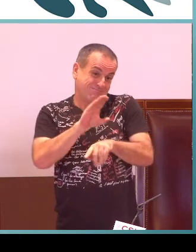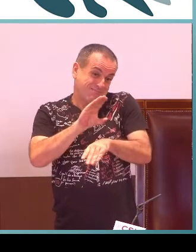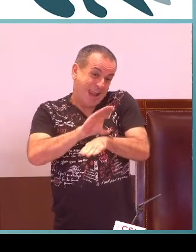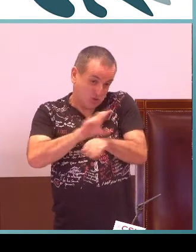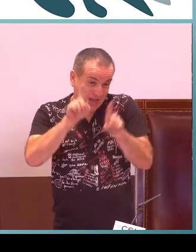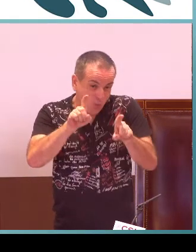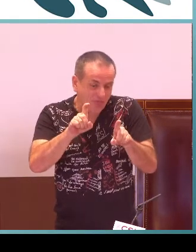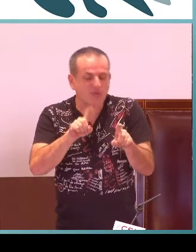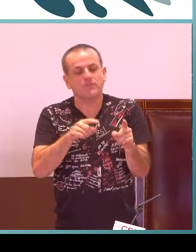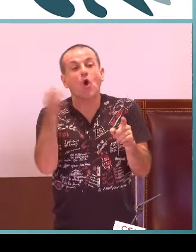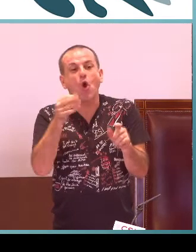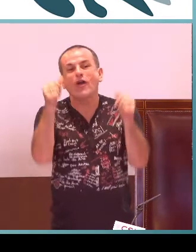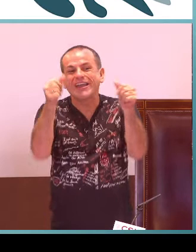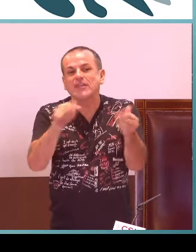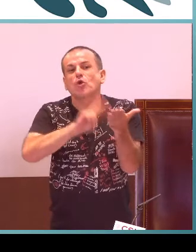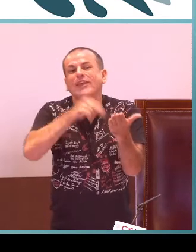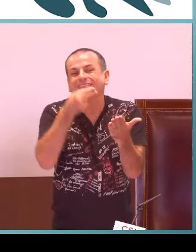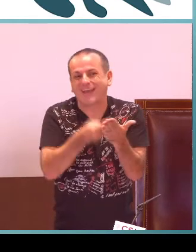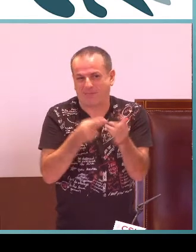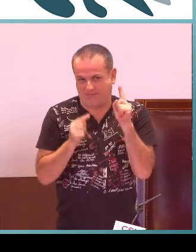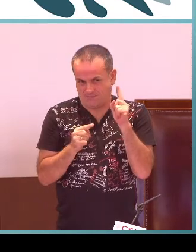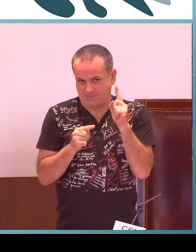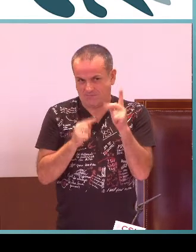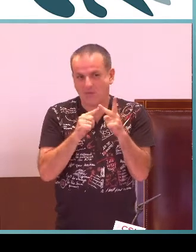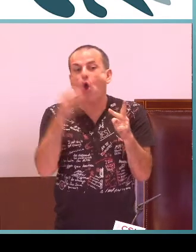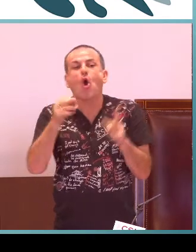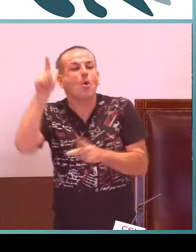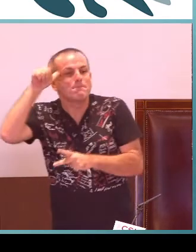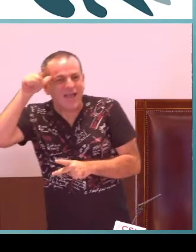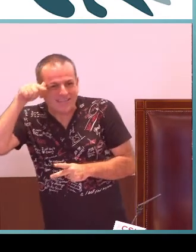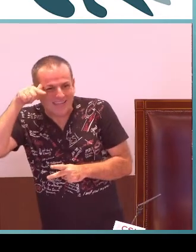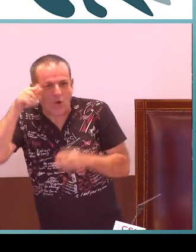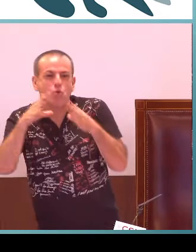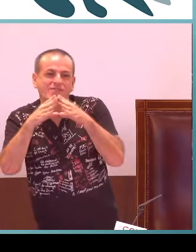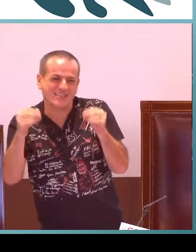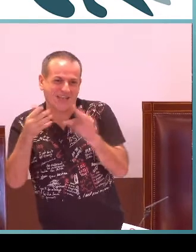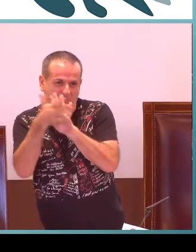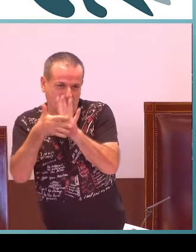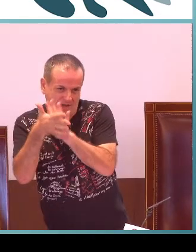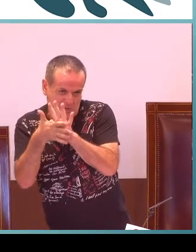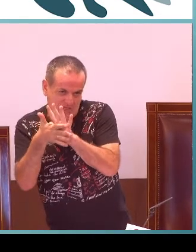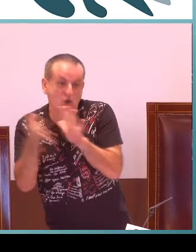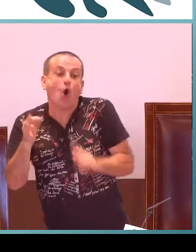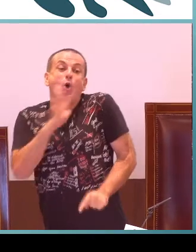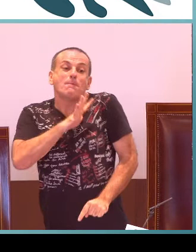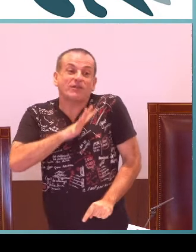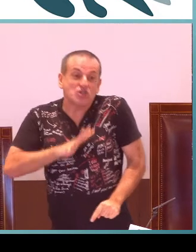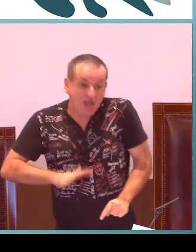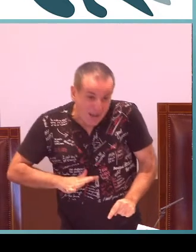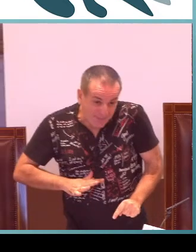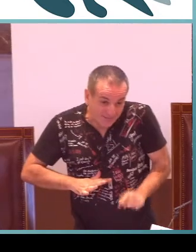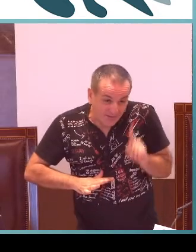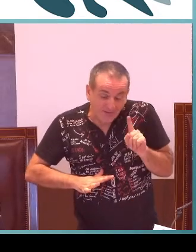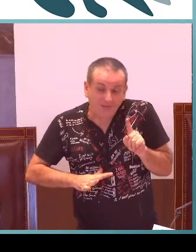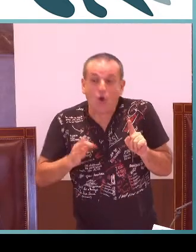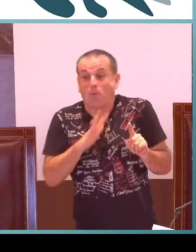Debemos presentar a la Consejería de Educación el título de intérprete o un máster de la Universidad de